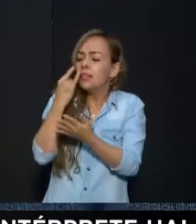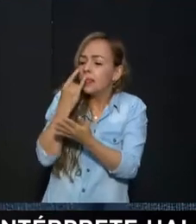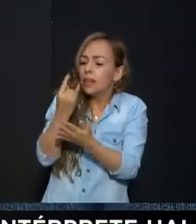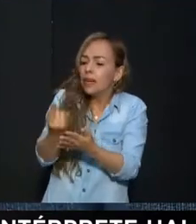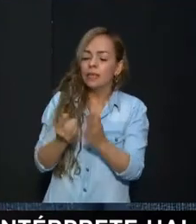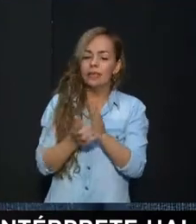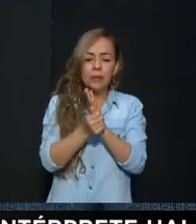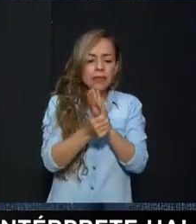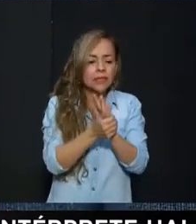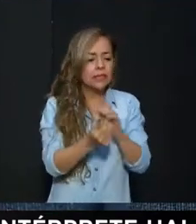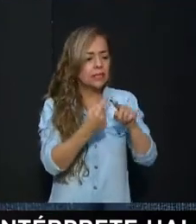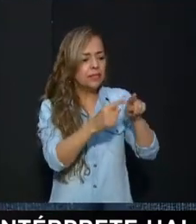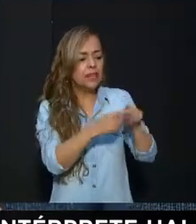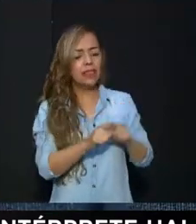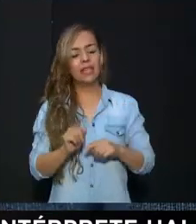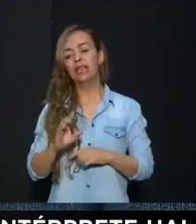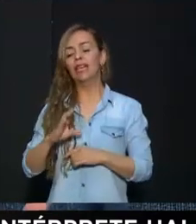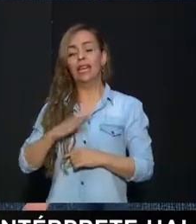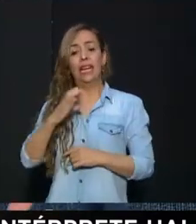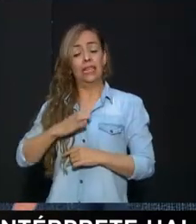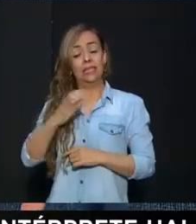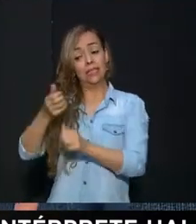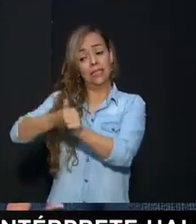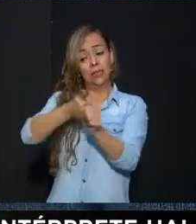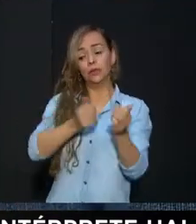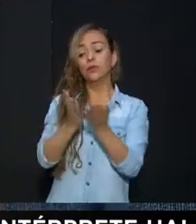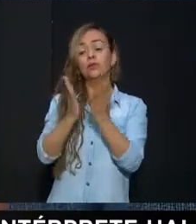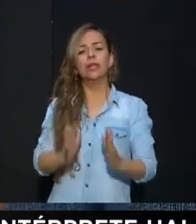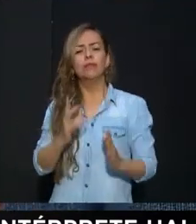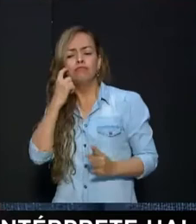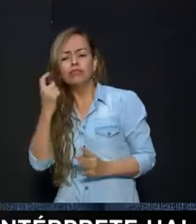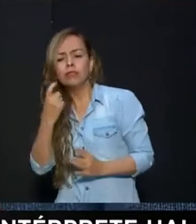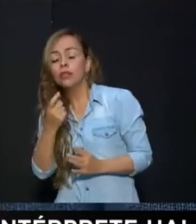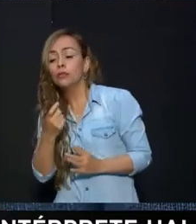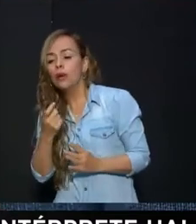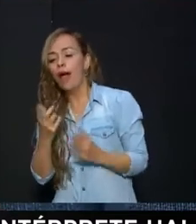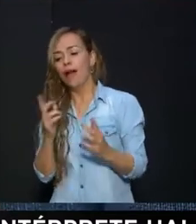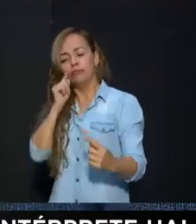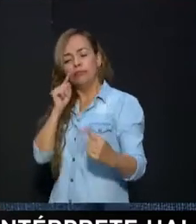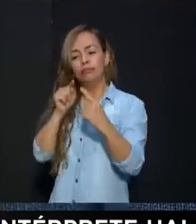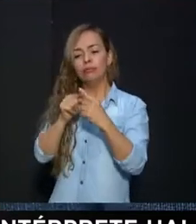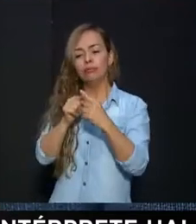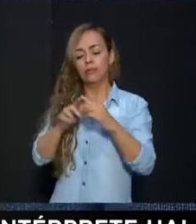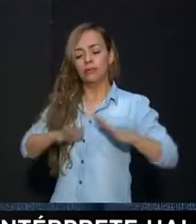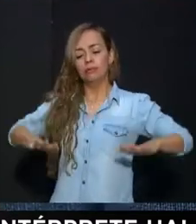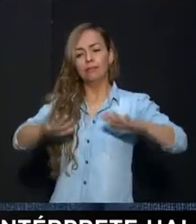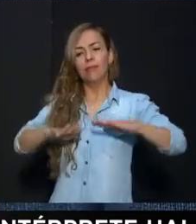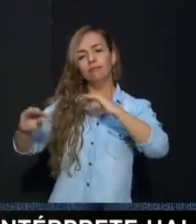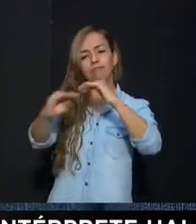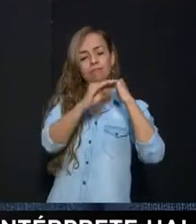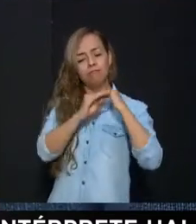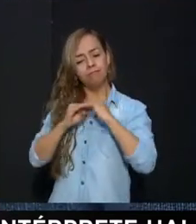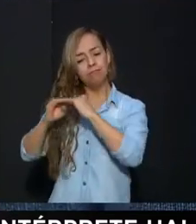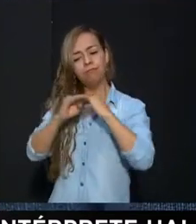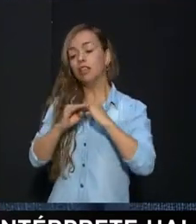características de los estudiantes, buscando que sean un espacio común y que todos los estudiantes puedan participar de la educación sin